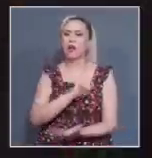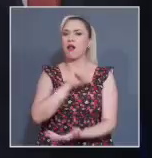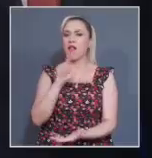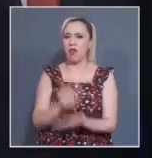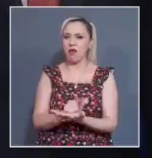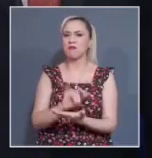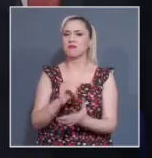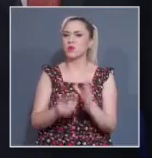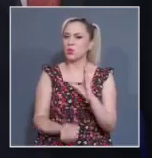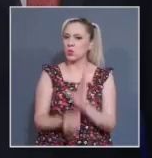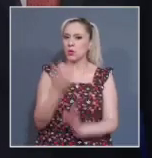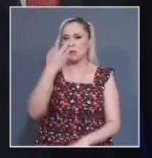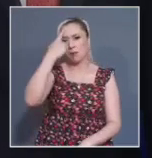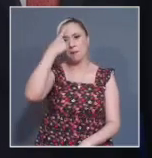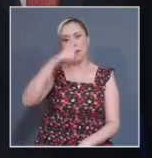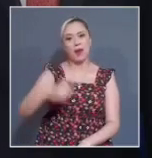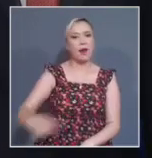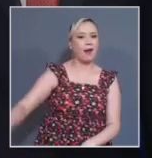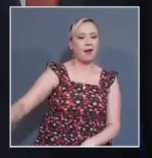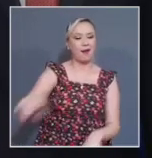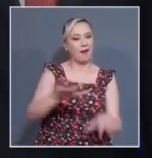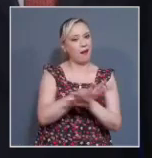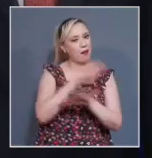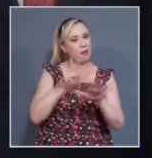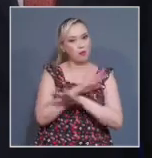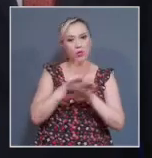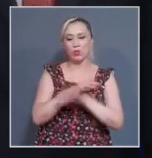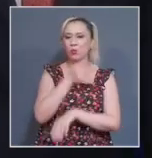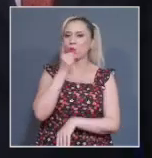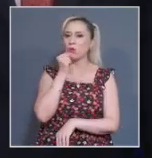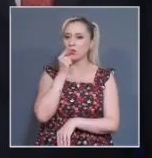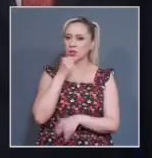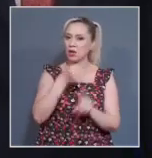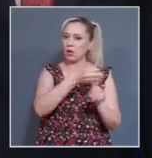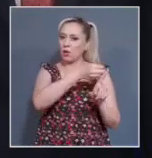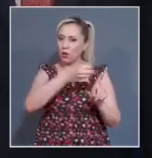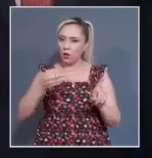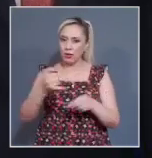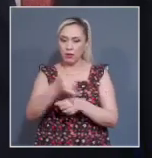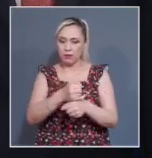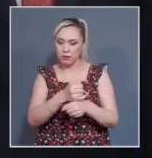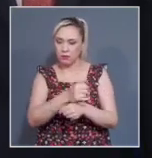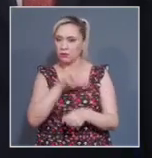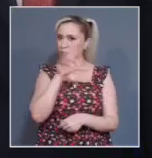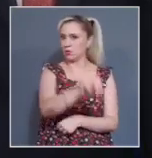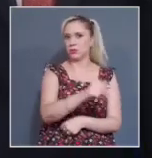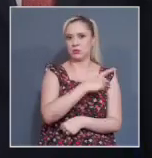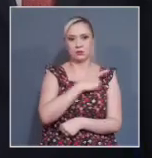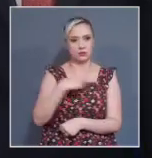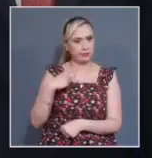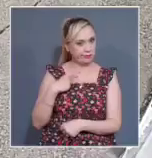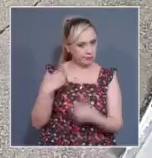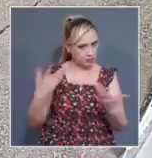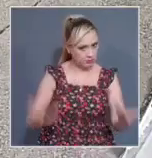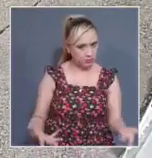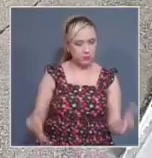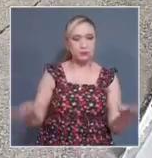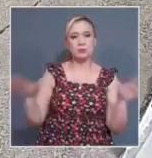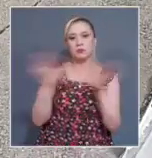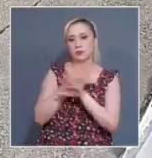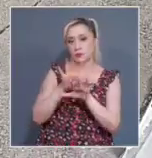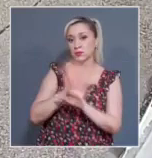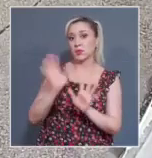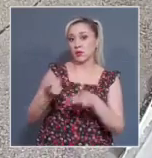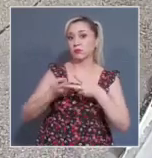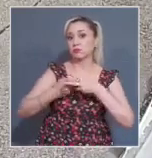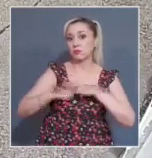cual permitirá que las reformas para un estado seguro sean supervisadas y aprobadas por un juez federal. Las reformas ya comenzaron. Para el Canal